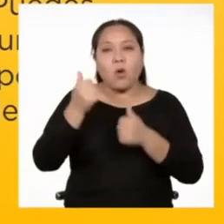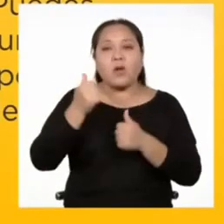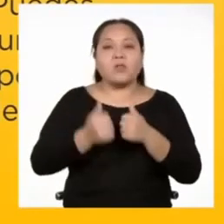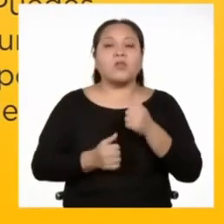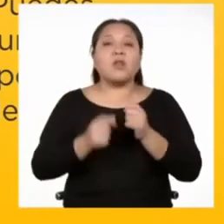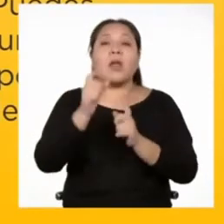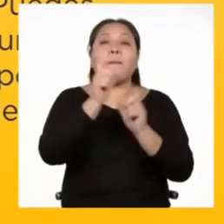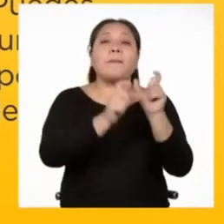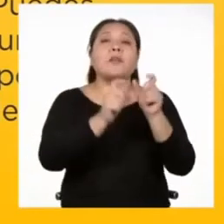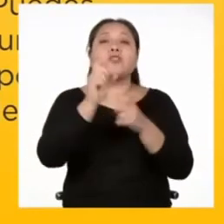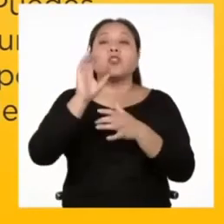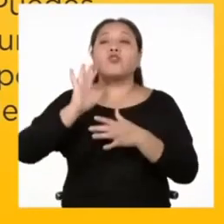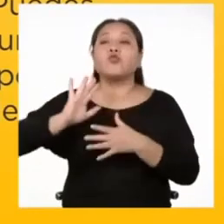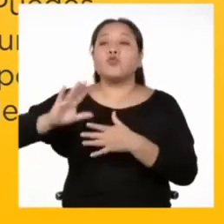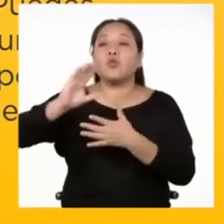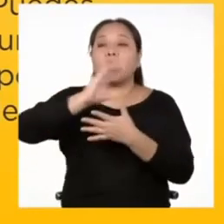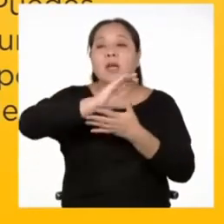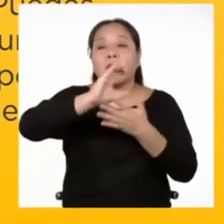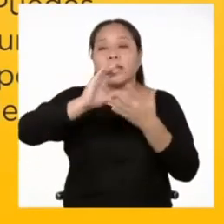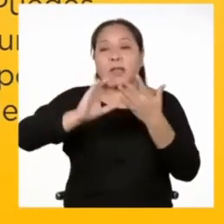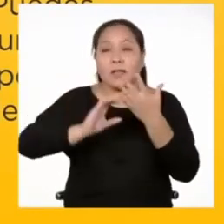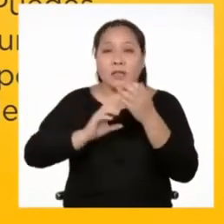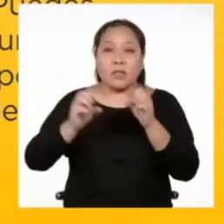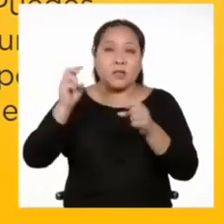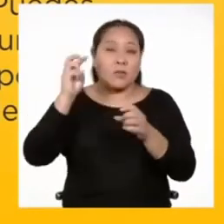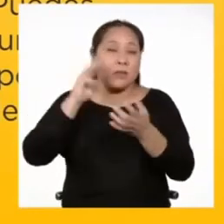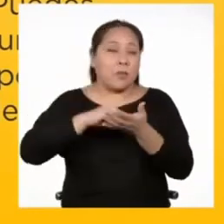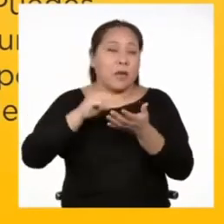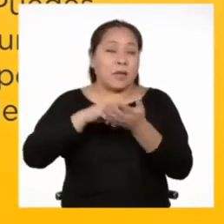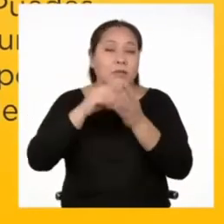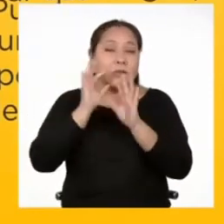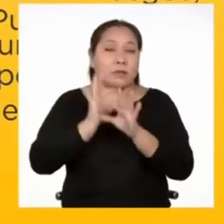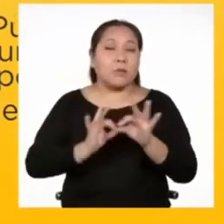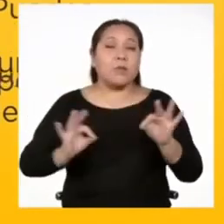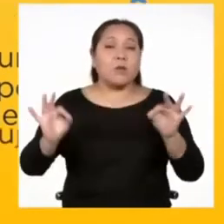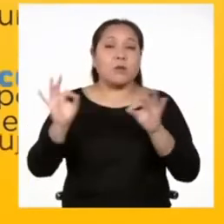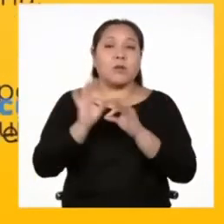características principales y descripción.